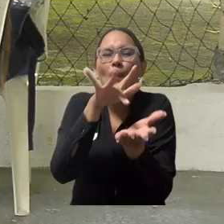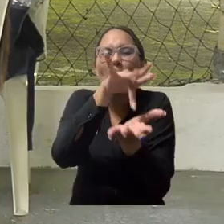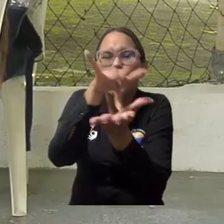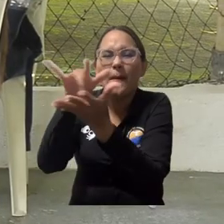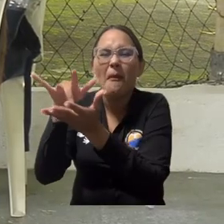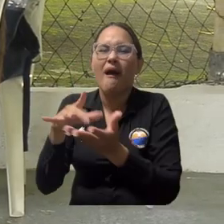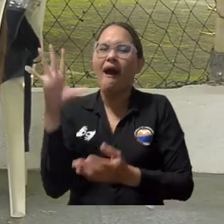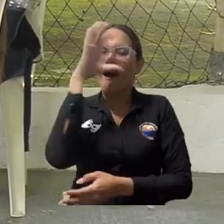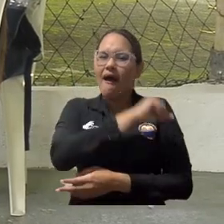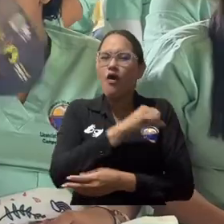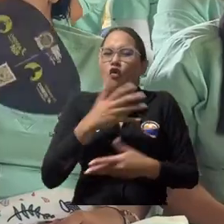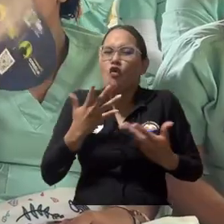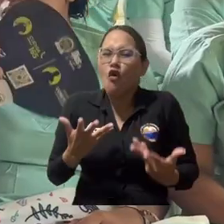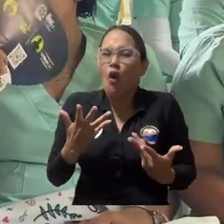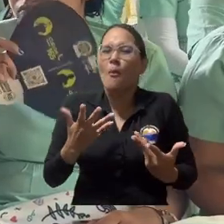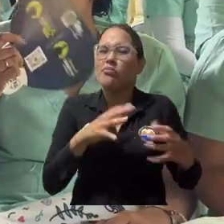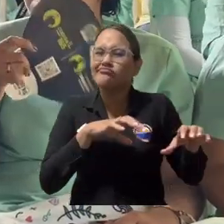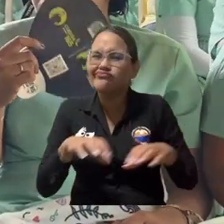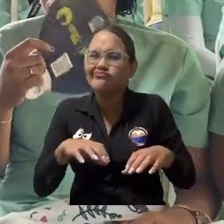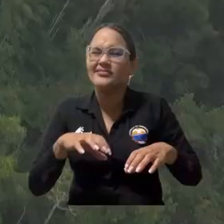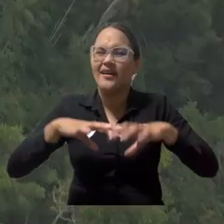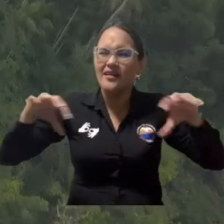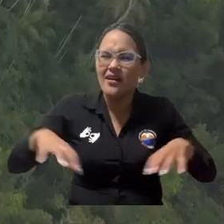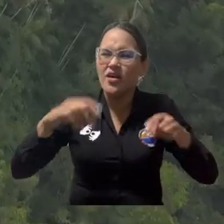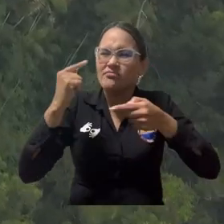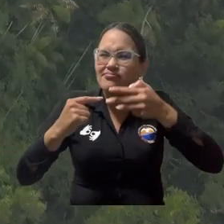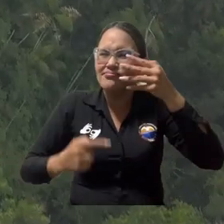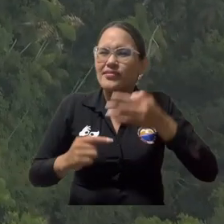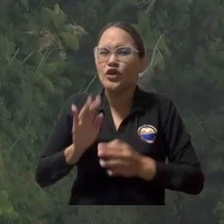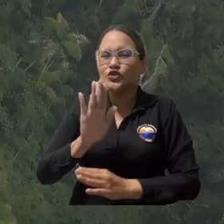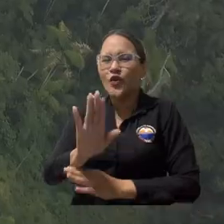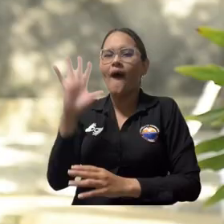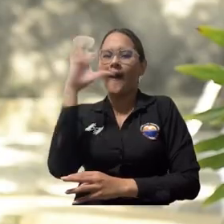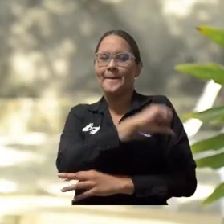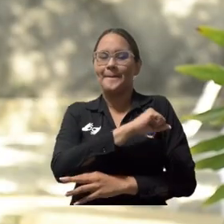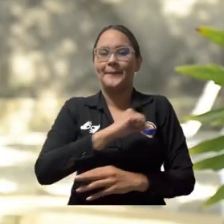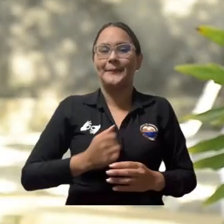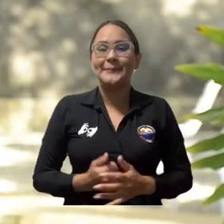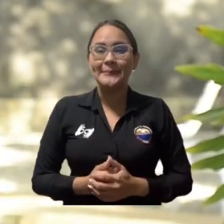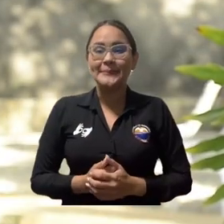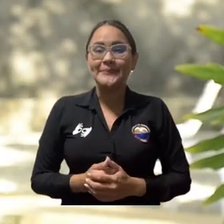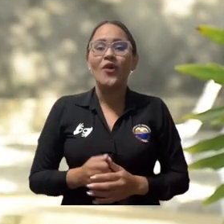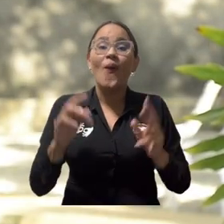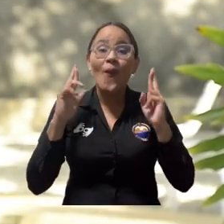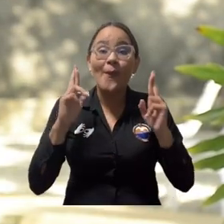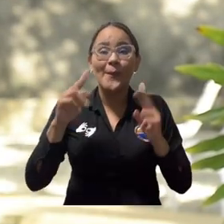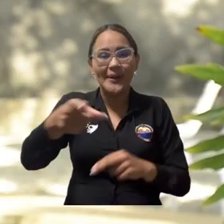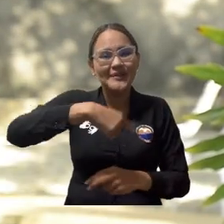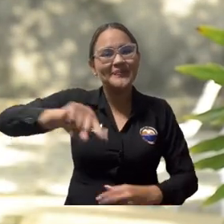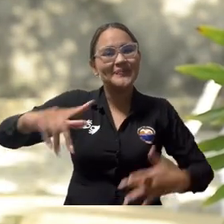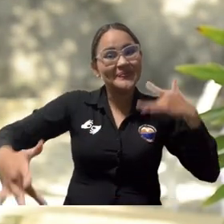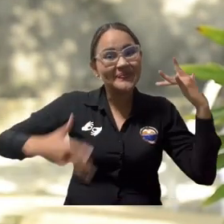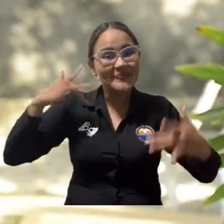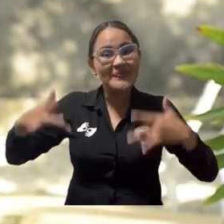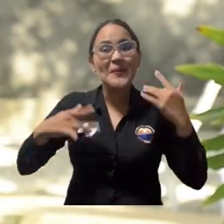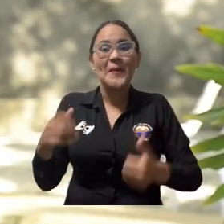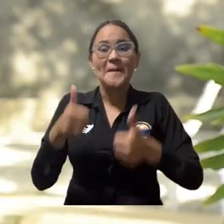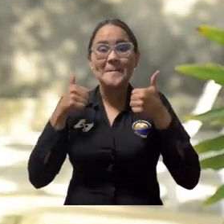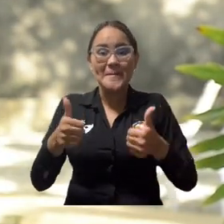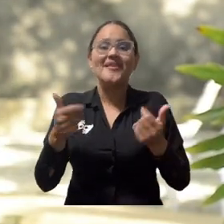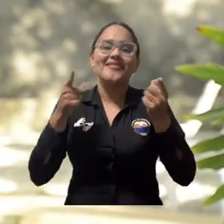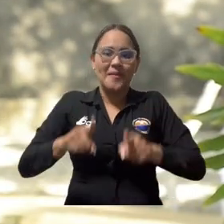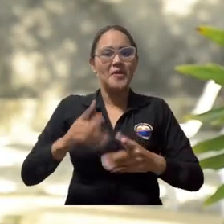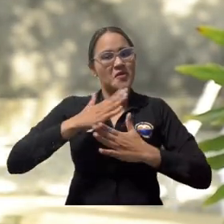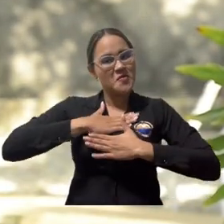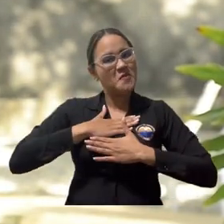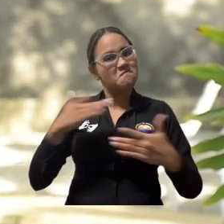para observar las diferentes dinámicas que se generan entre los actores de la escuela. Quiero que sea algo que ellos disfruten y que a